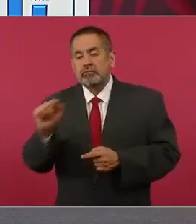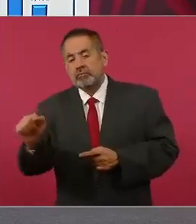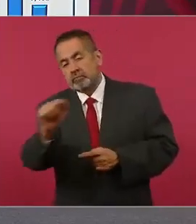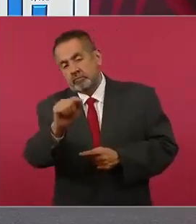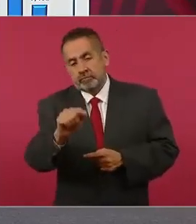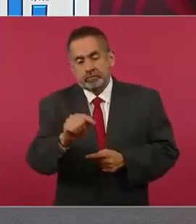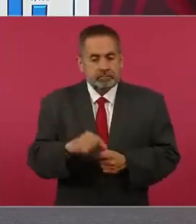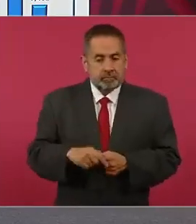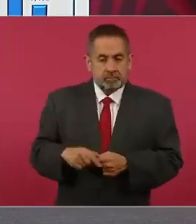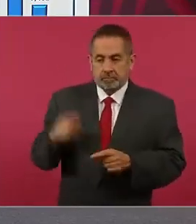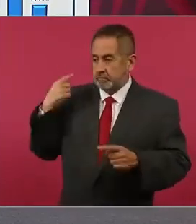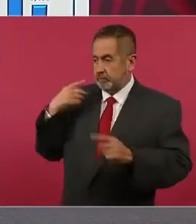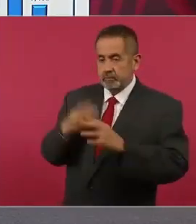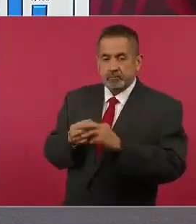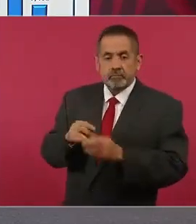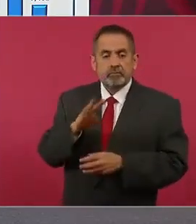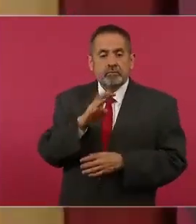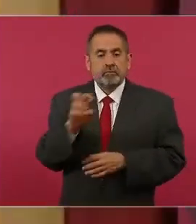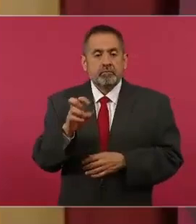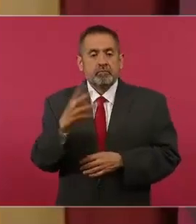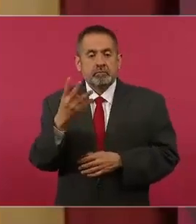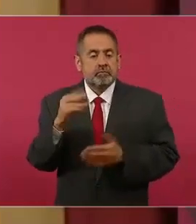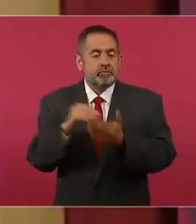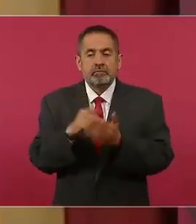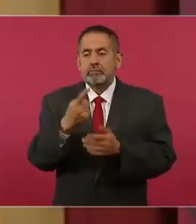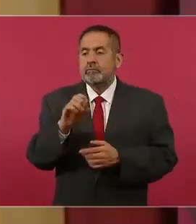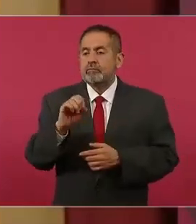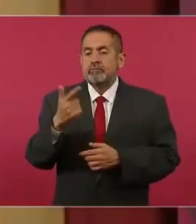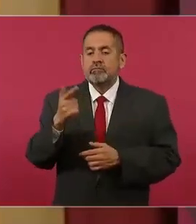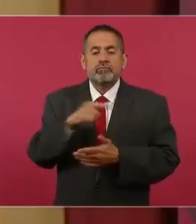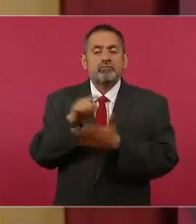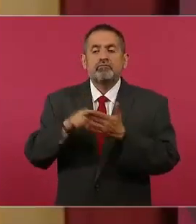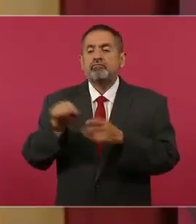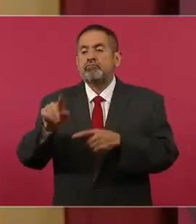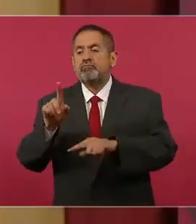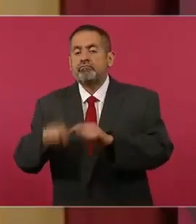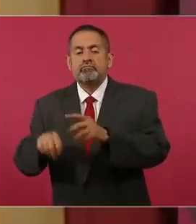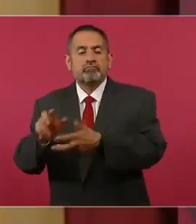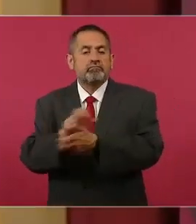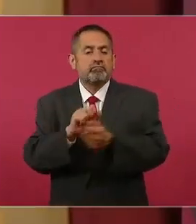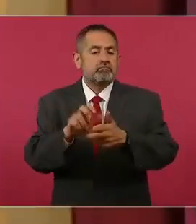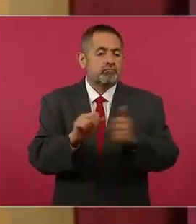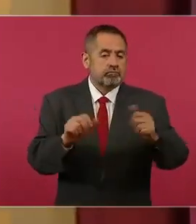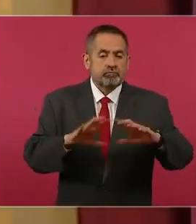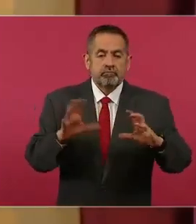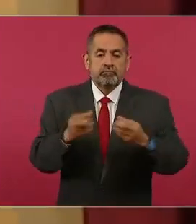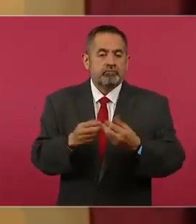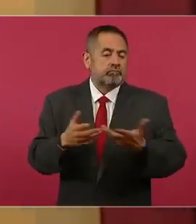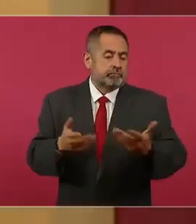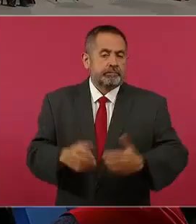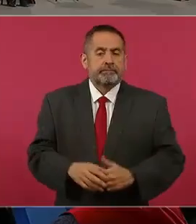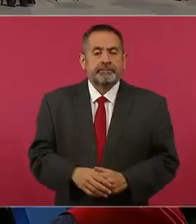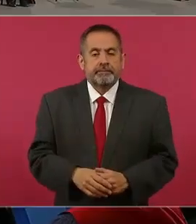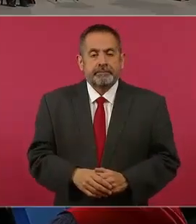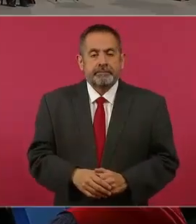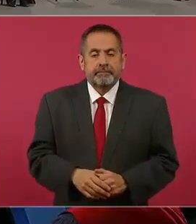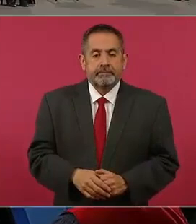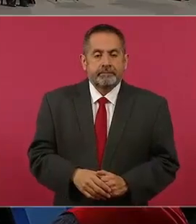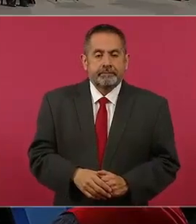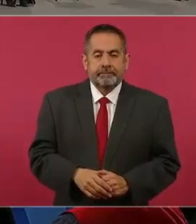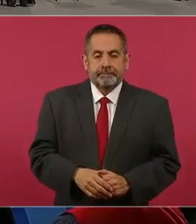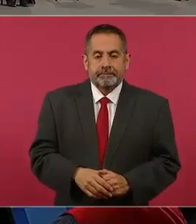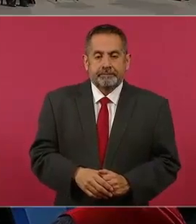administración, 403 mil 107 plantíos en 55 mil 961 hectáreas. La que sigue.